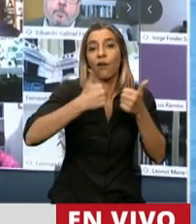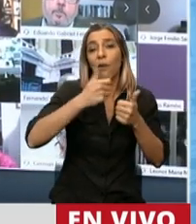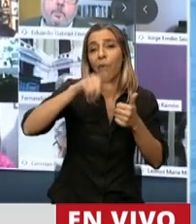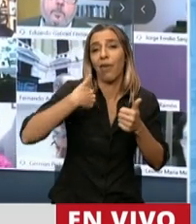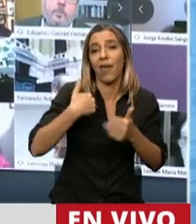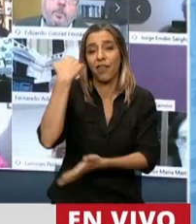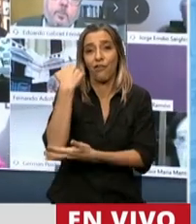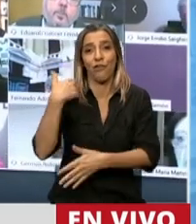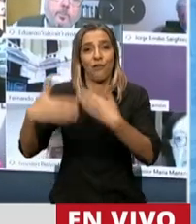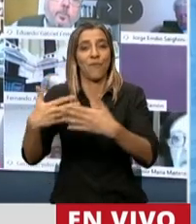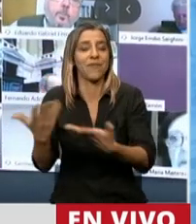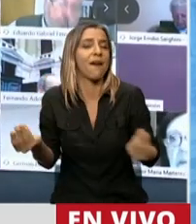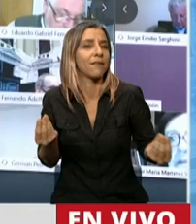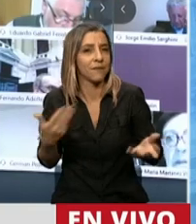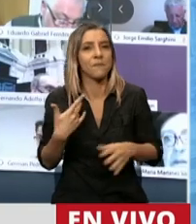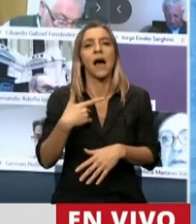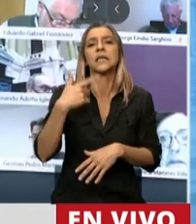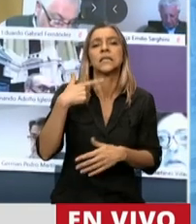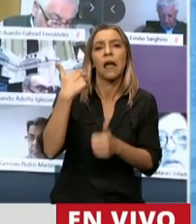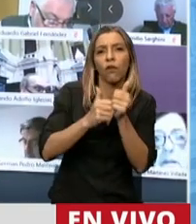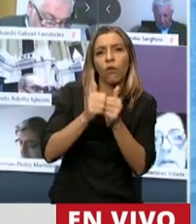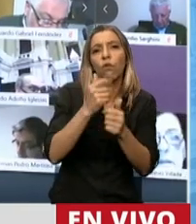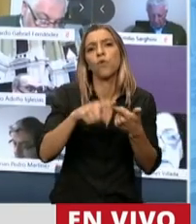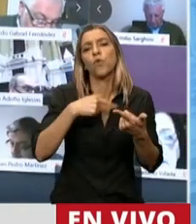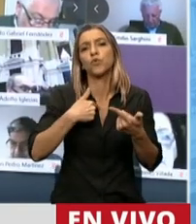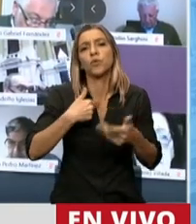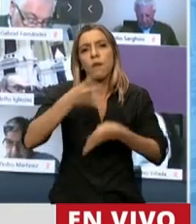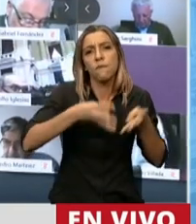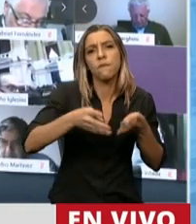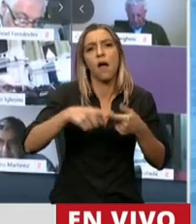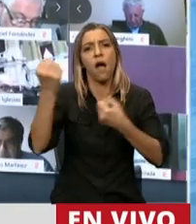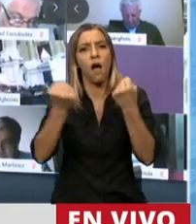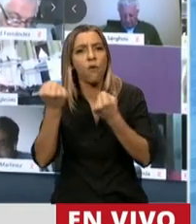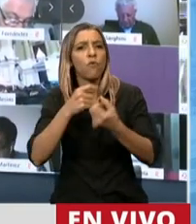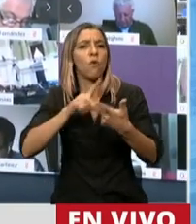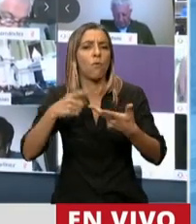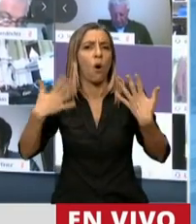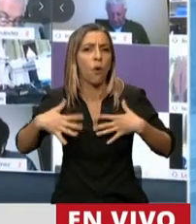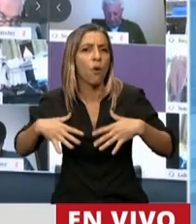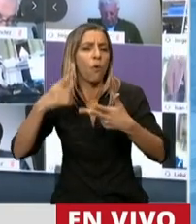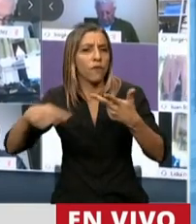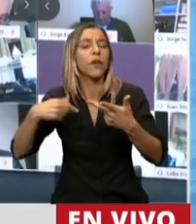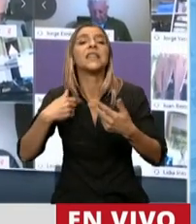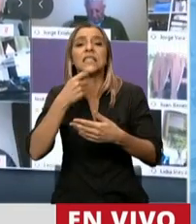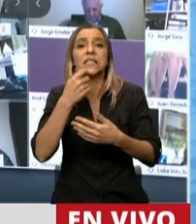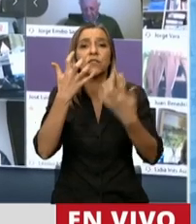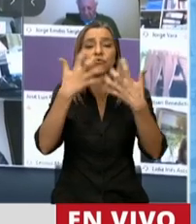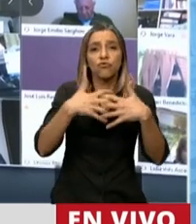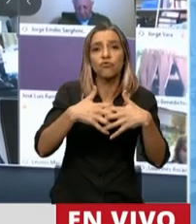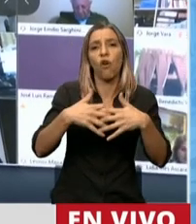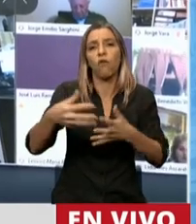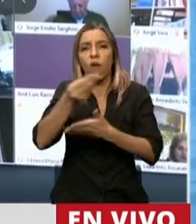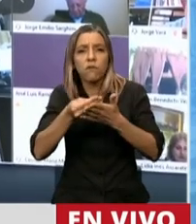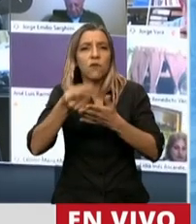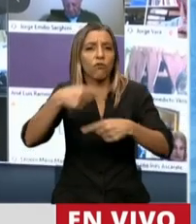la industria tradicional, con la industria textil, metalmecánica, con la industria del automóvil, etcétera, si hoy no incorporarían software, diseño,